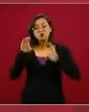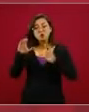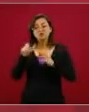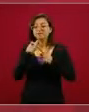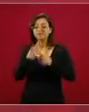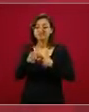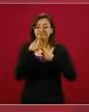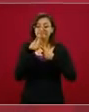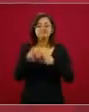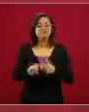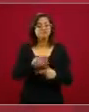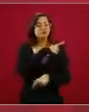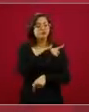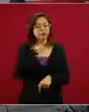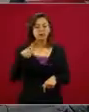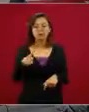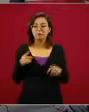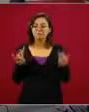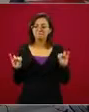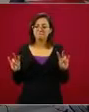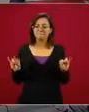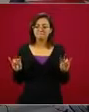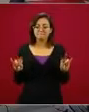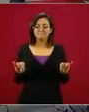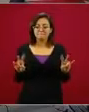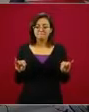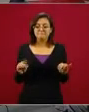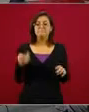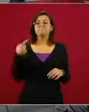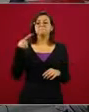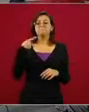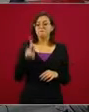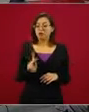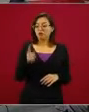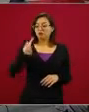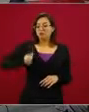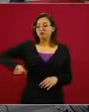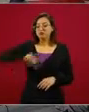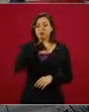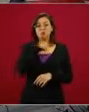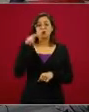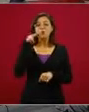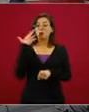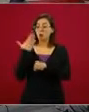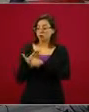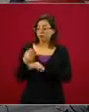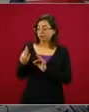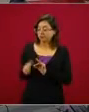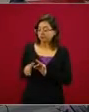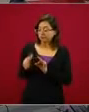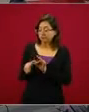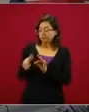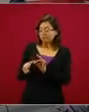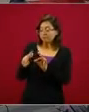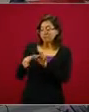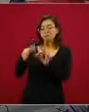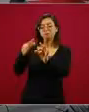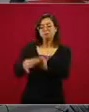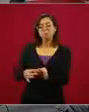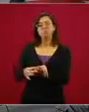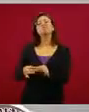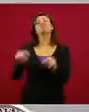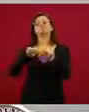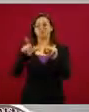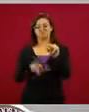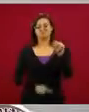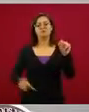teniendo mayor cuidado. Pero que si seguimos siendo responsables, México va